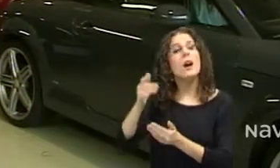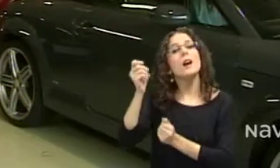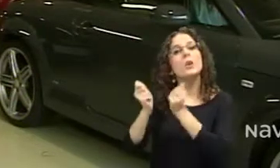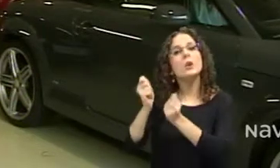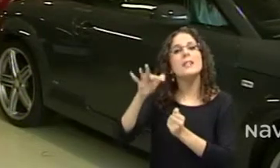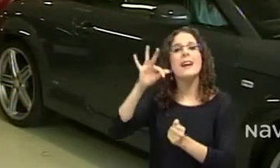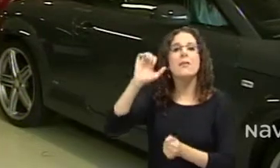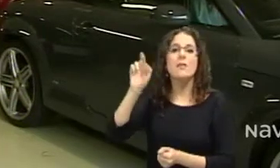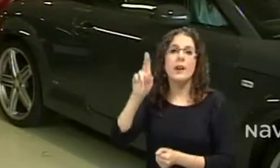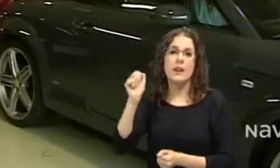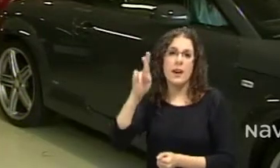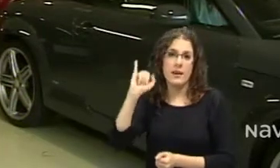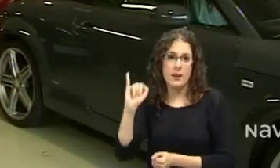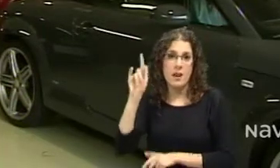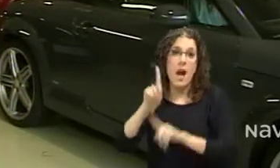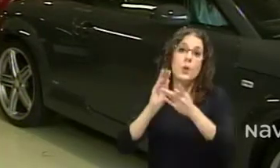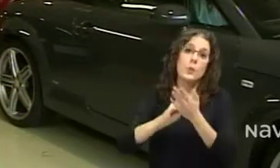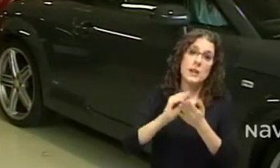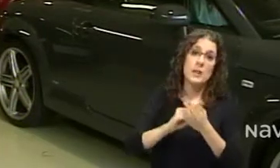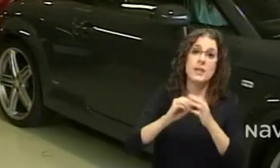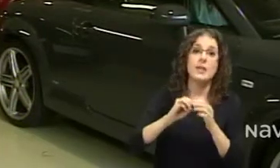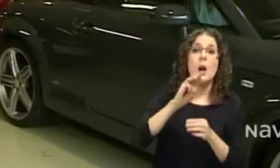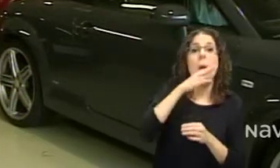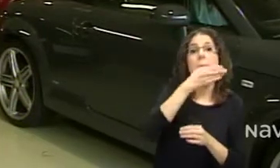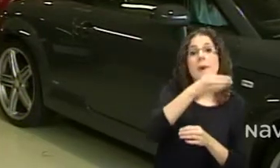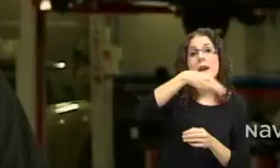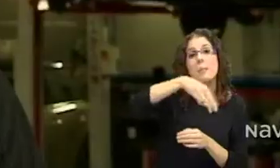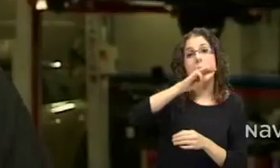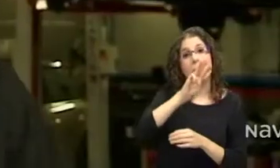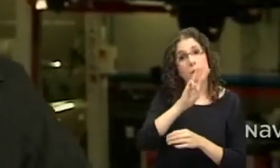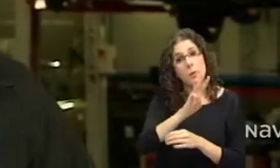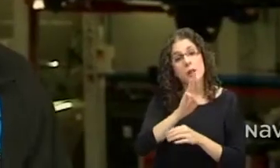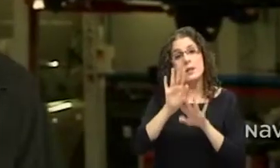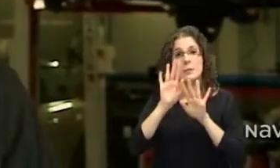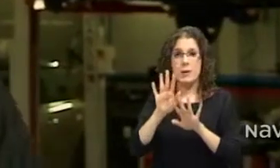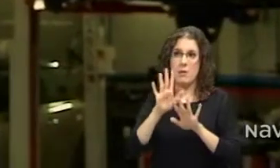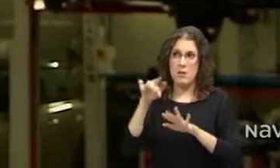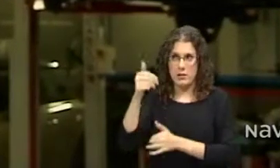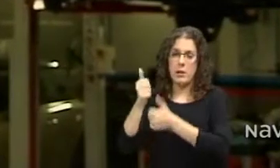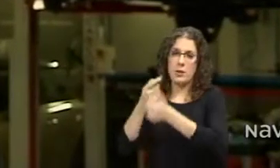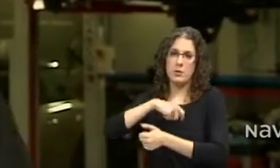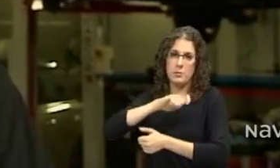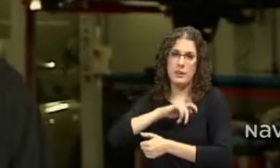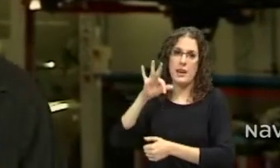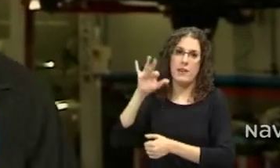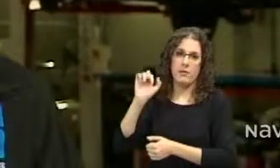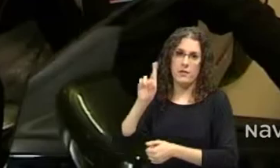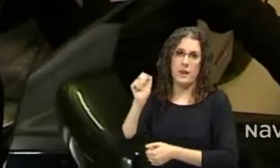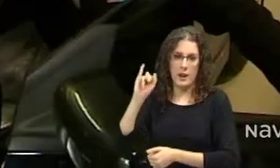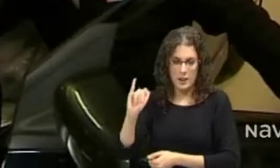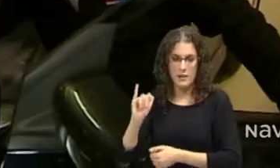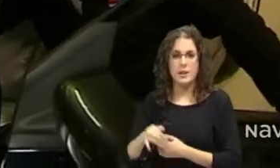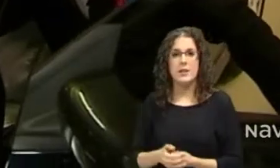a veces llevamos un BMW, un M3, pero todo el campeonato de Europa lo hacemos con un Ferrari. Yo creo que todavía es un sueño cuando a veces